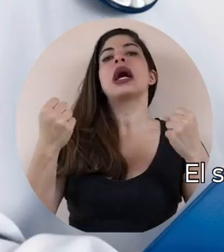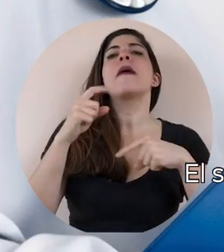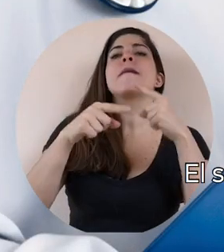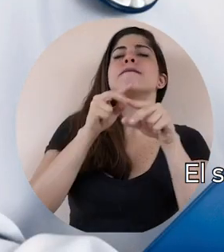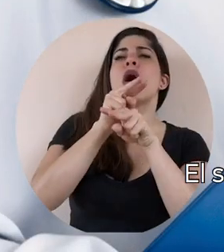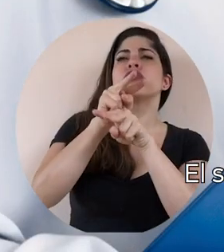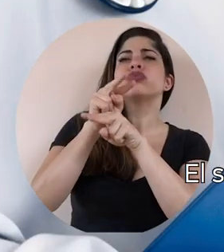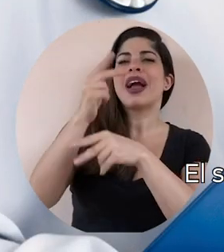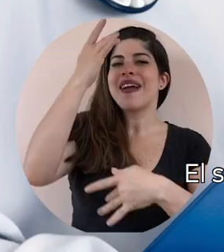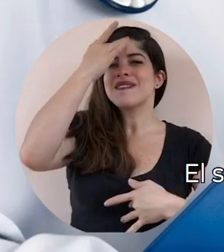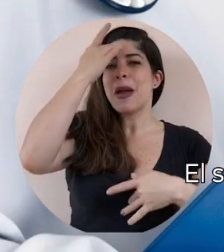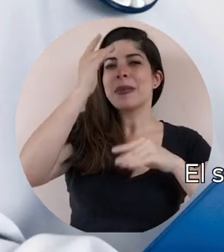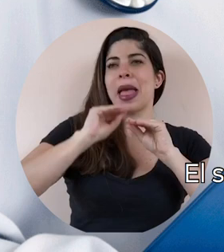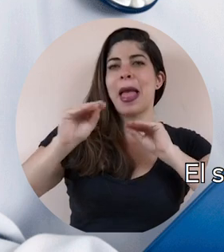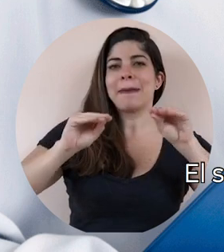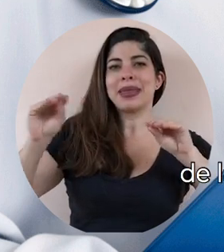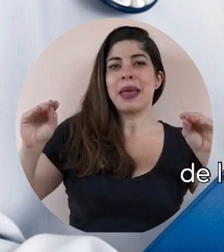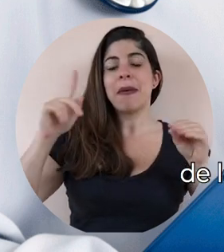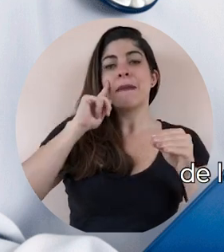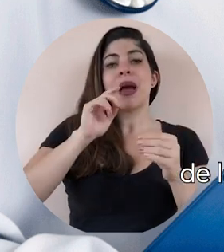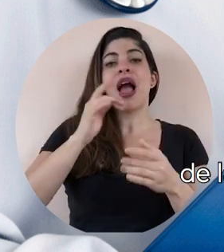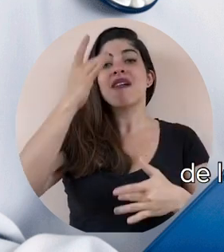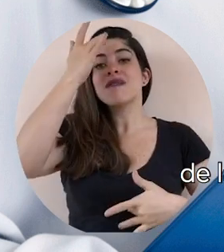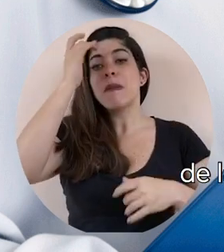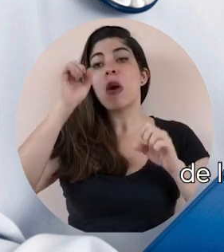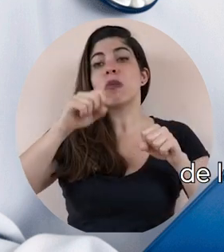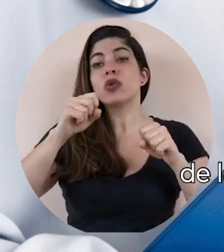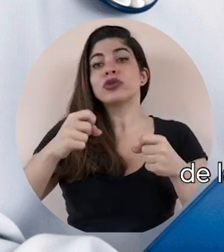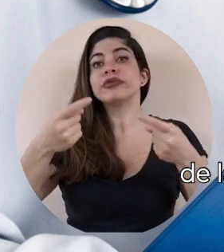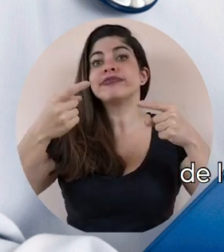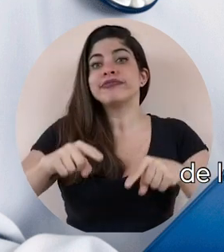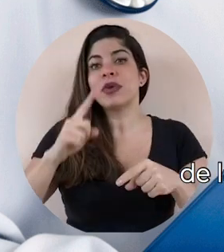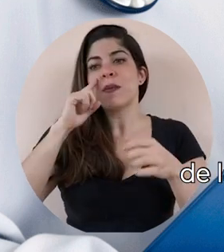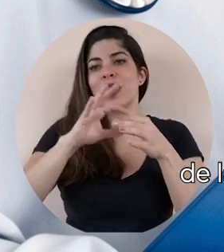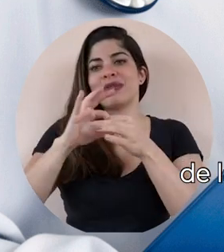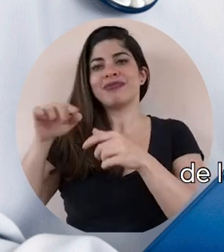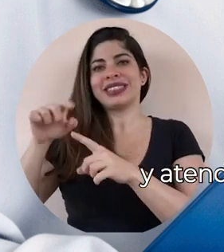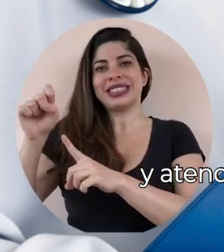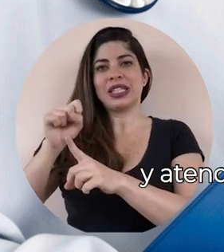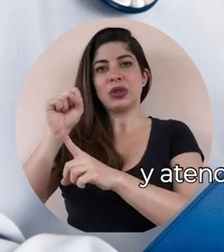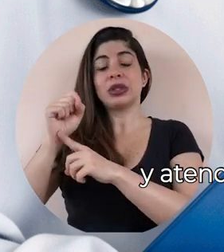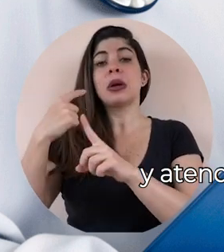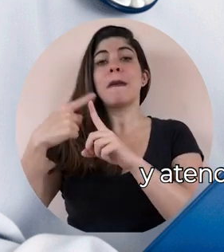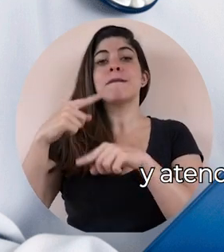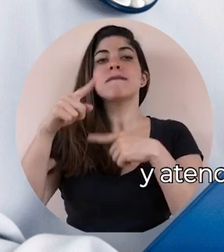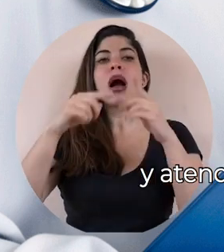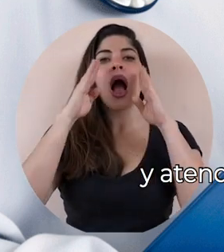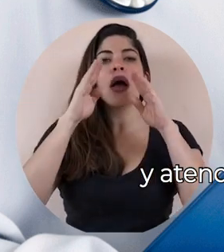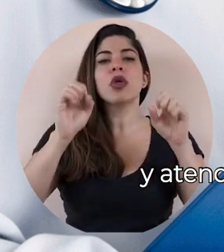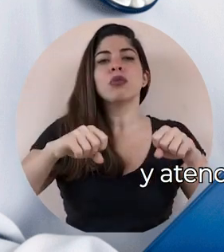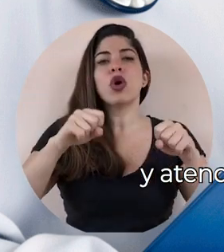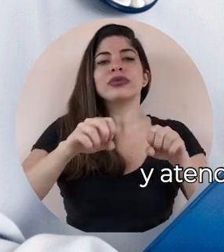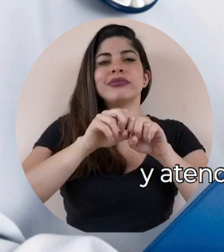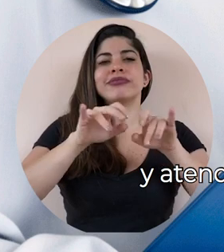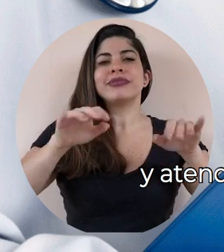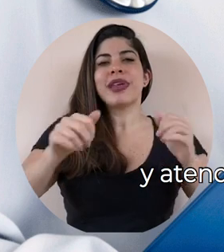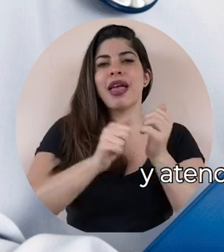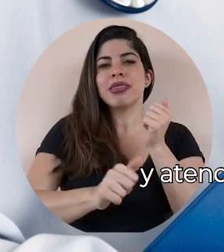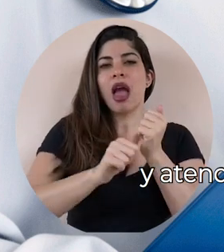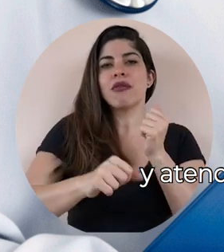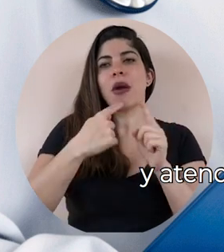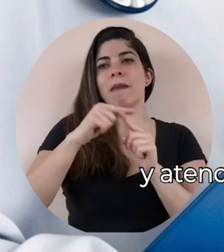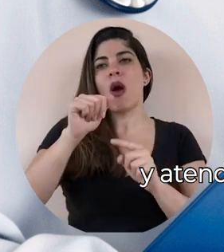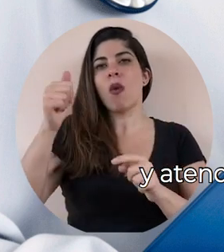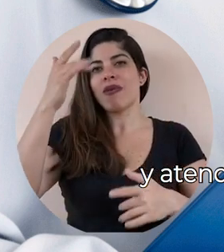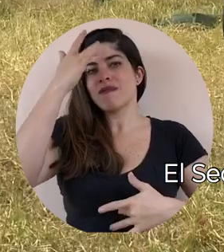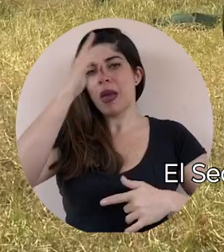mantendrá vigilancia epidemiológica de las enfermedades que pueden asociarse al evento y atenderá posibles brotes de diarrea y